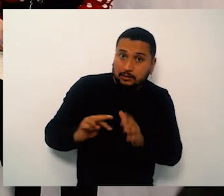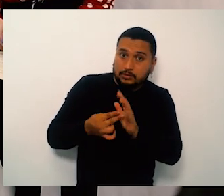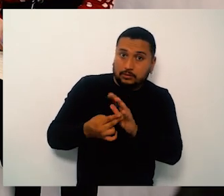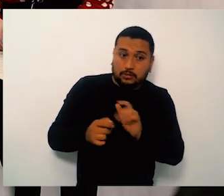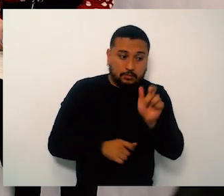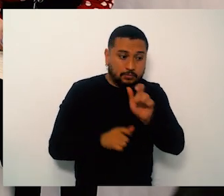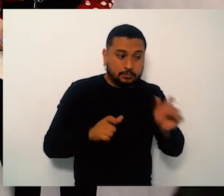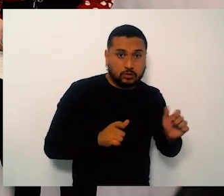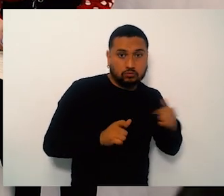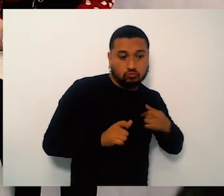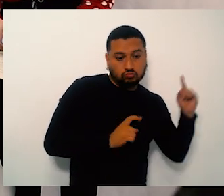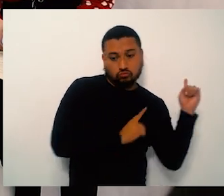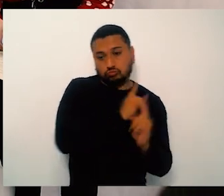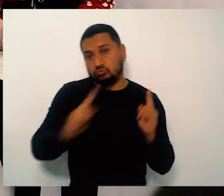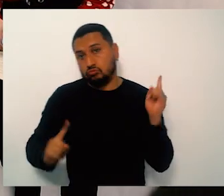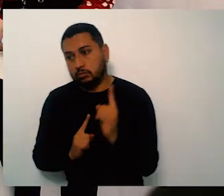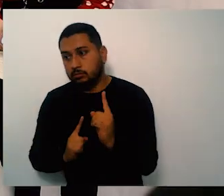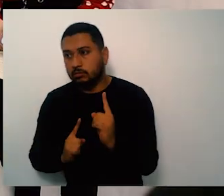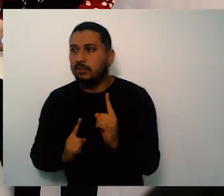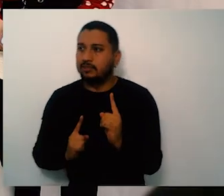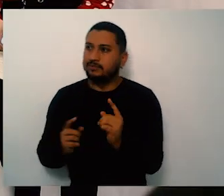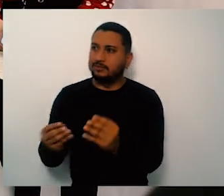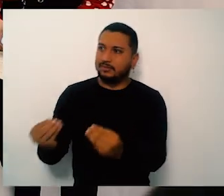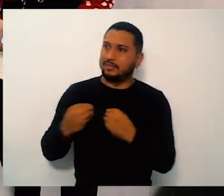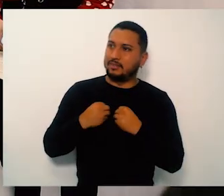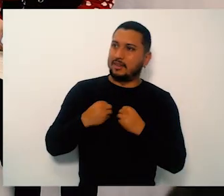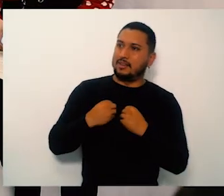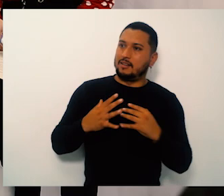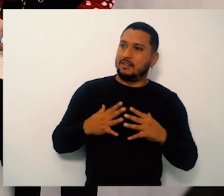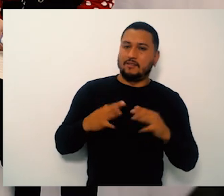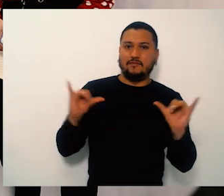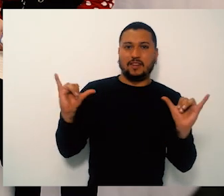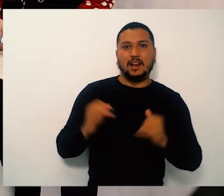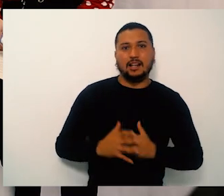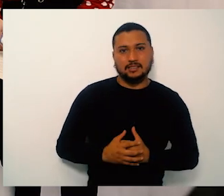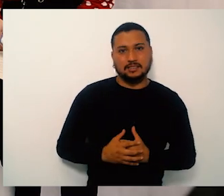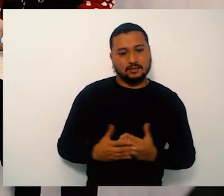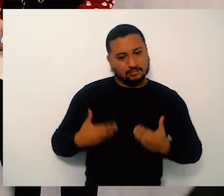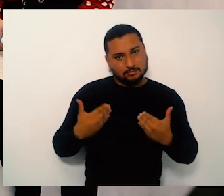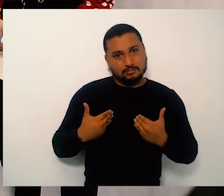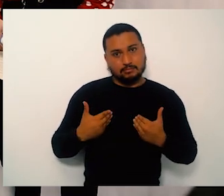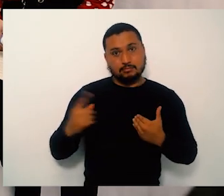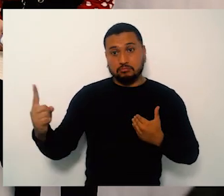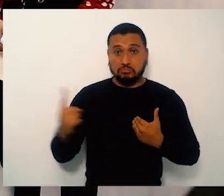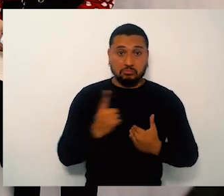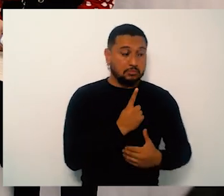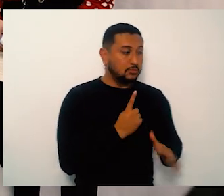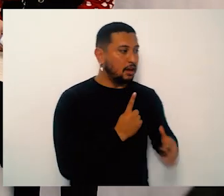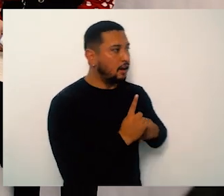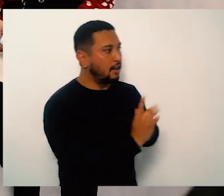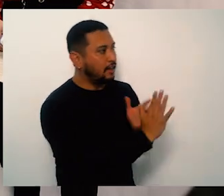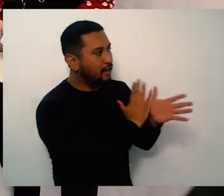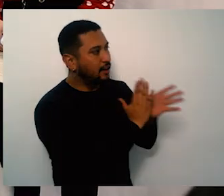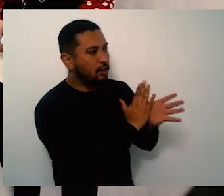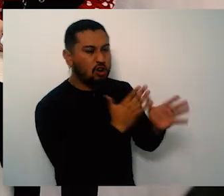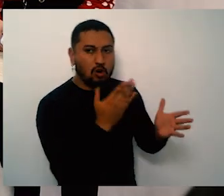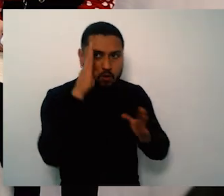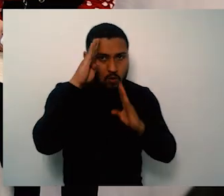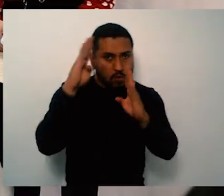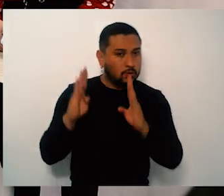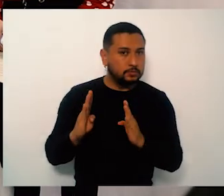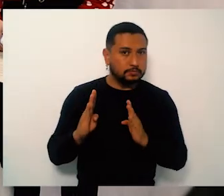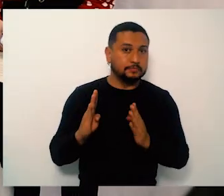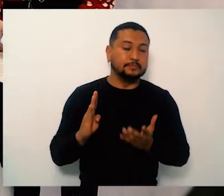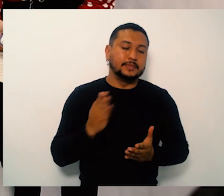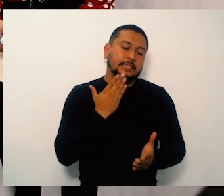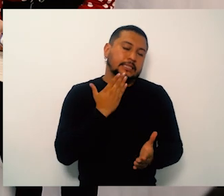la rendición de cuentas pero estamos en eso entonces bienvenidas todas las observaciones estamos trabajando también con los servicios farmacéuticos y